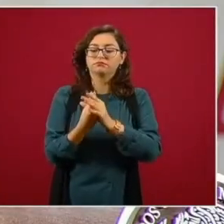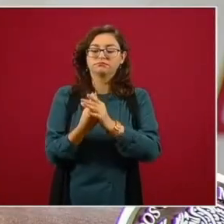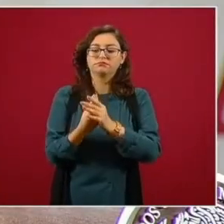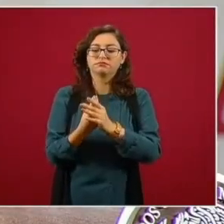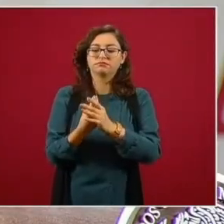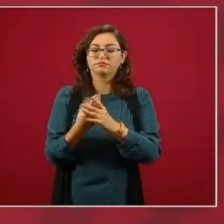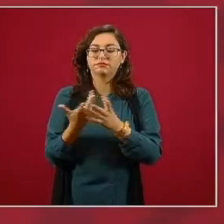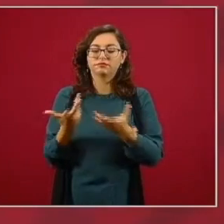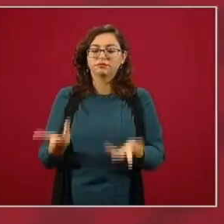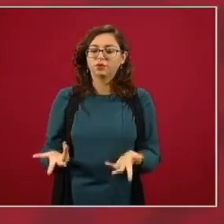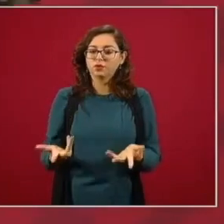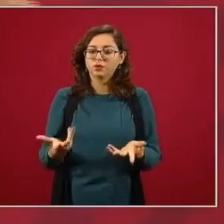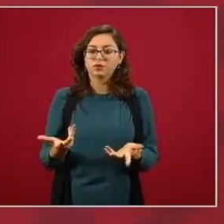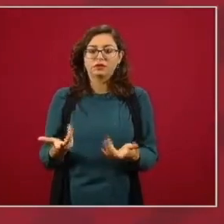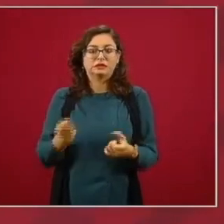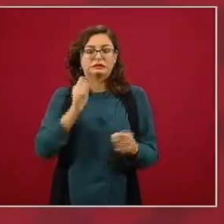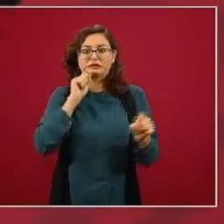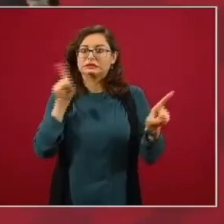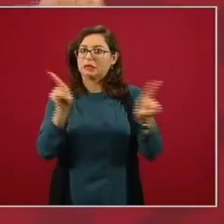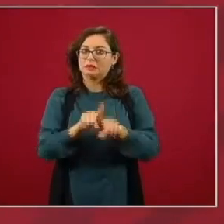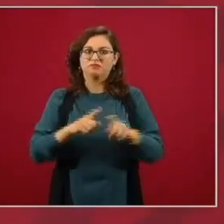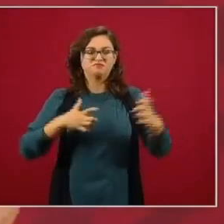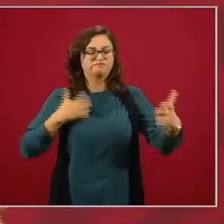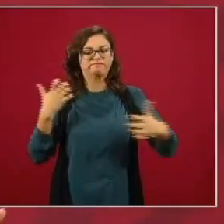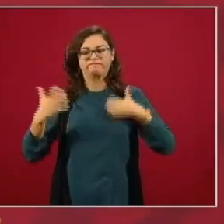y eso también generó polémica